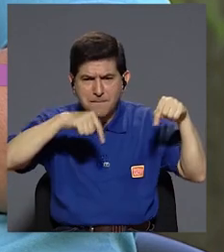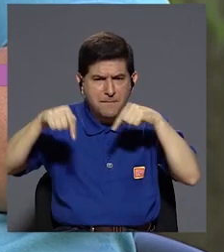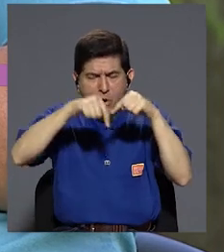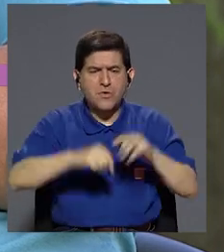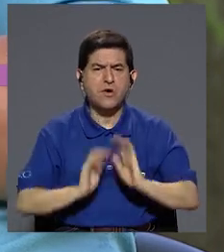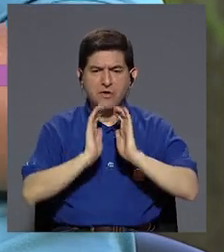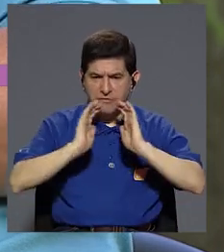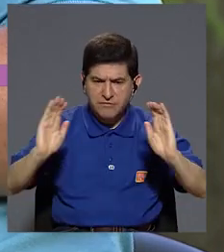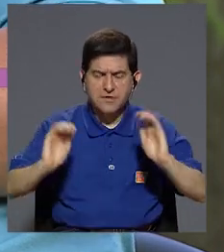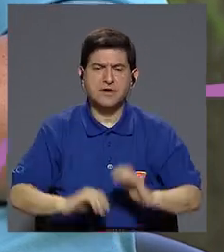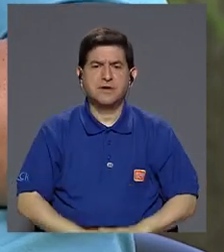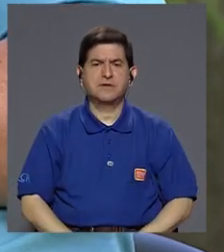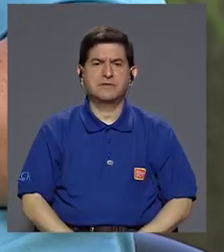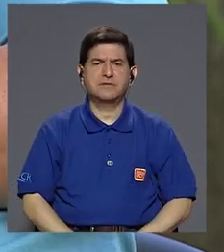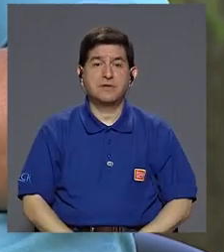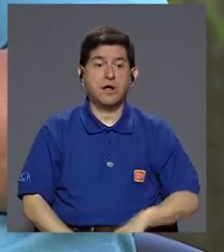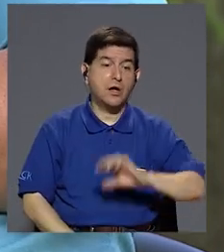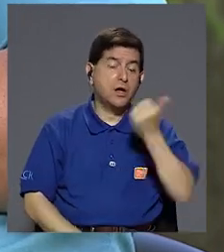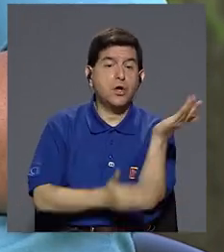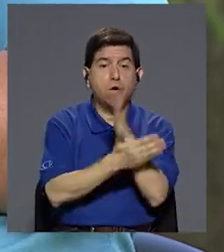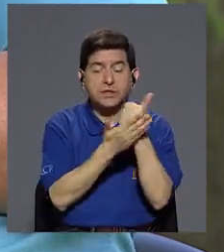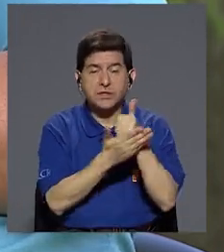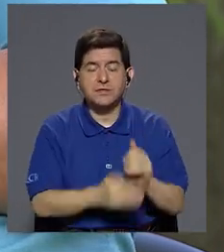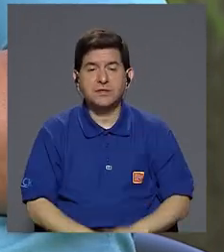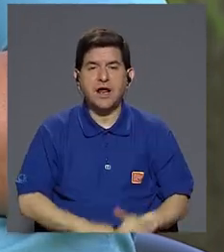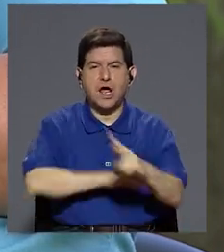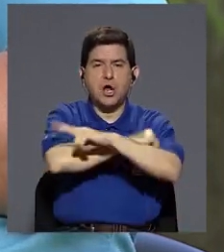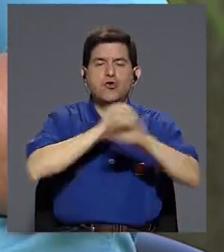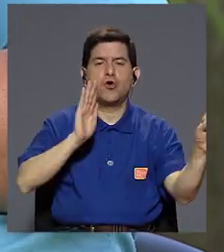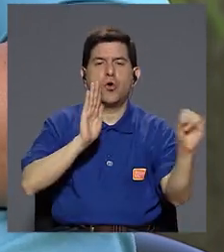Eso por un lado. Y por otro lado, lo que también te he mencionado, es